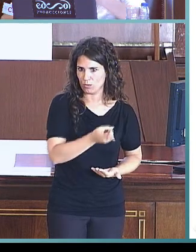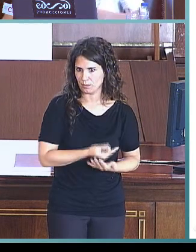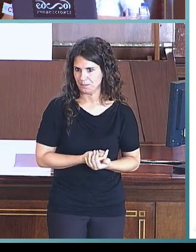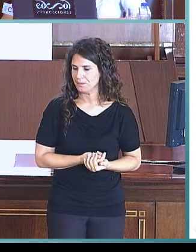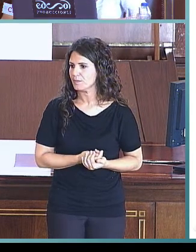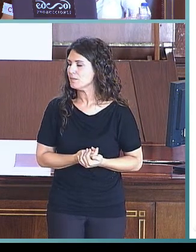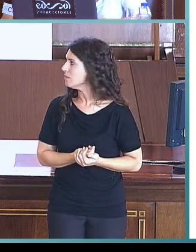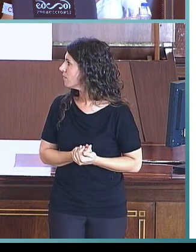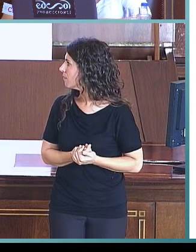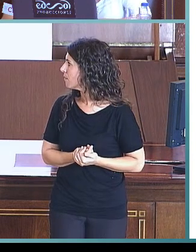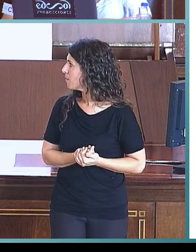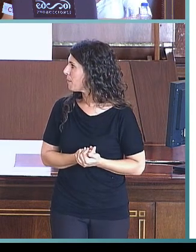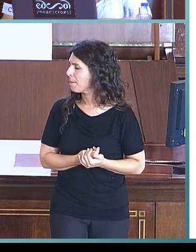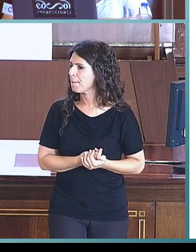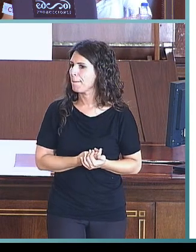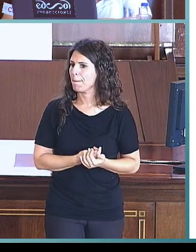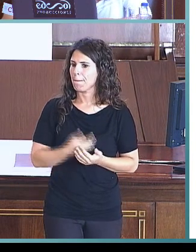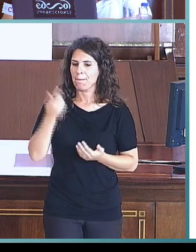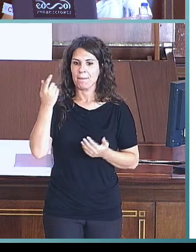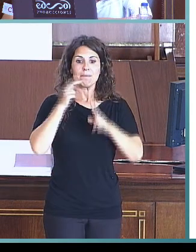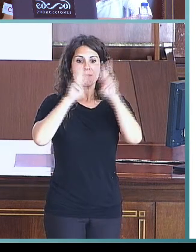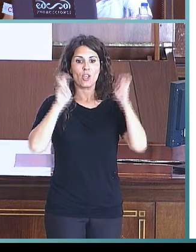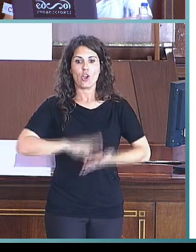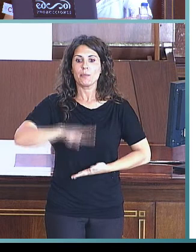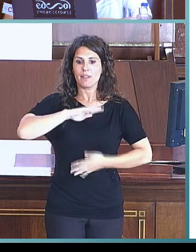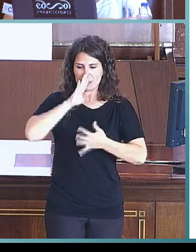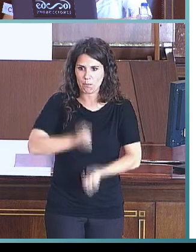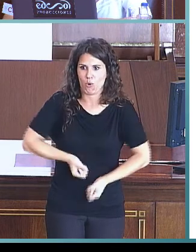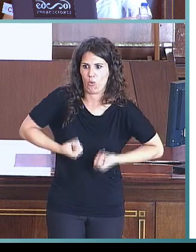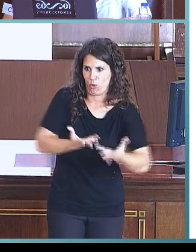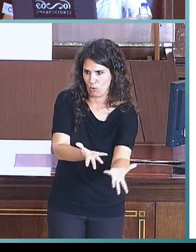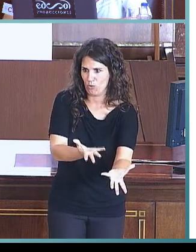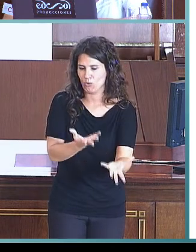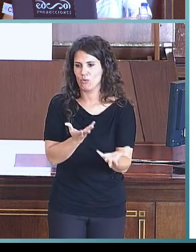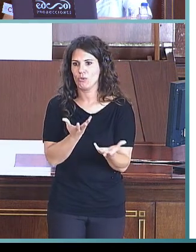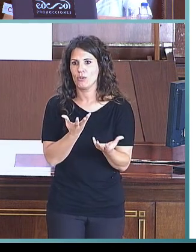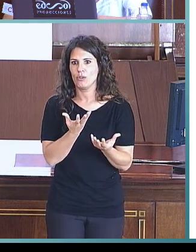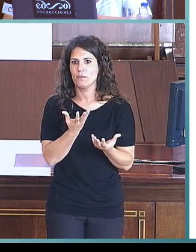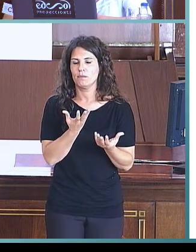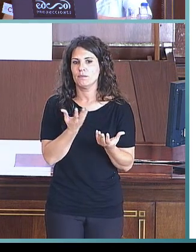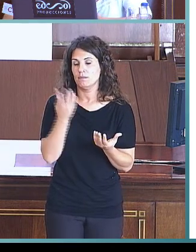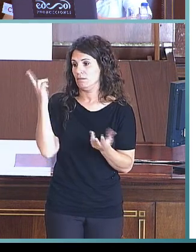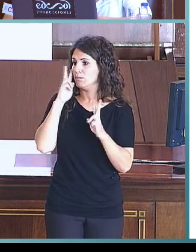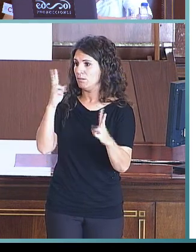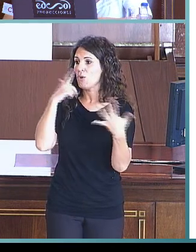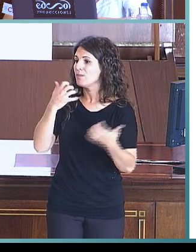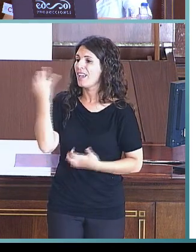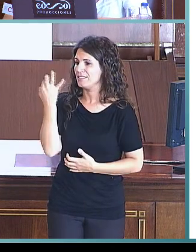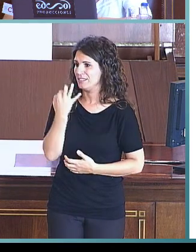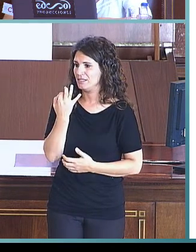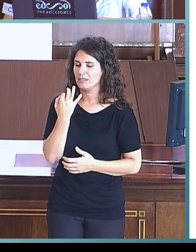Con respecto a las competencias de producción, ¿qué es lo que encontramos? Pues, en primer lugar,